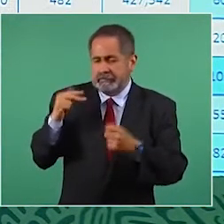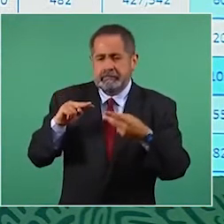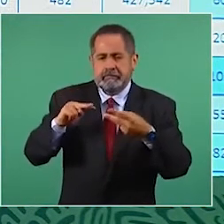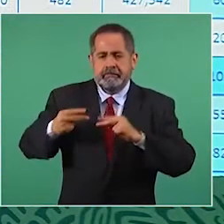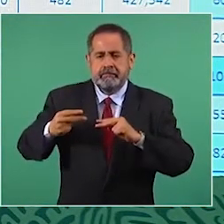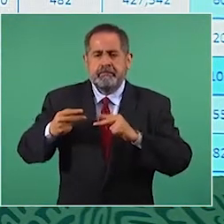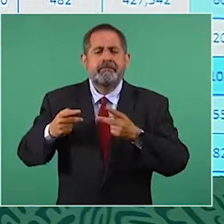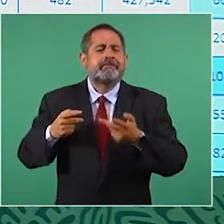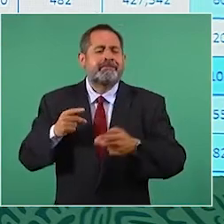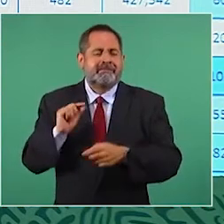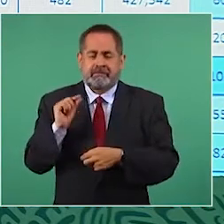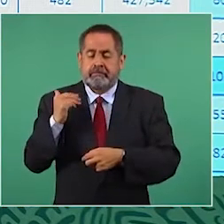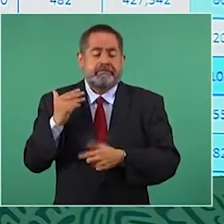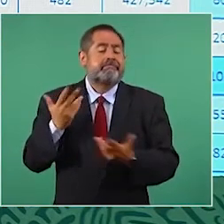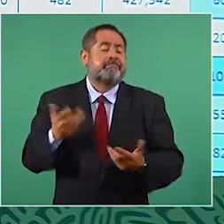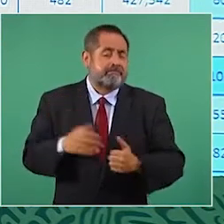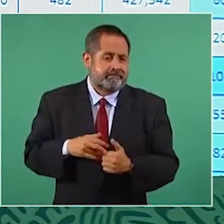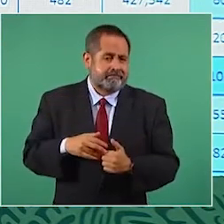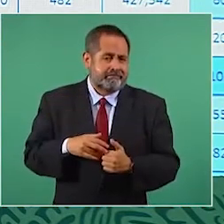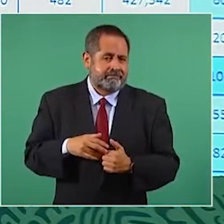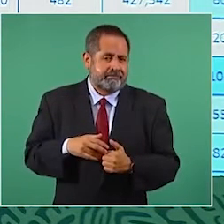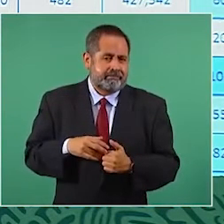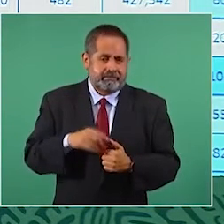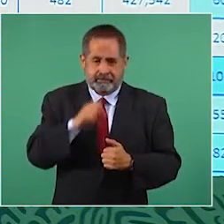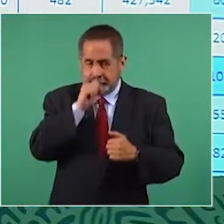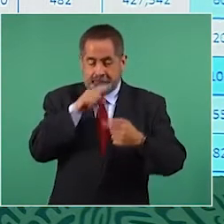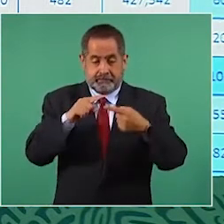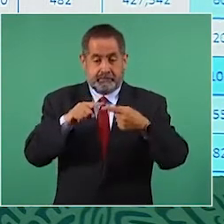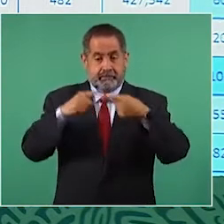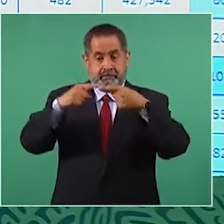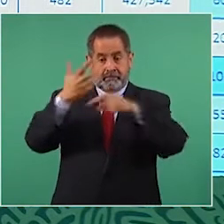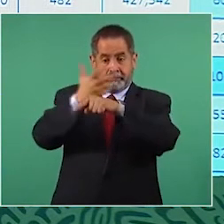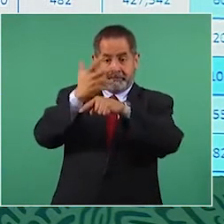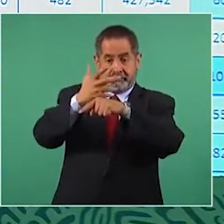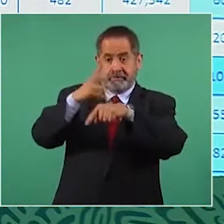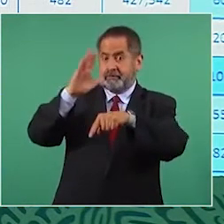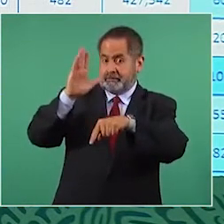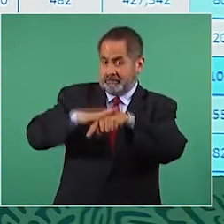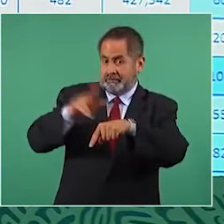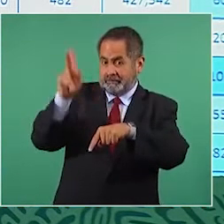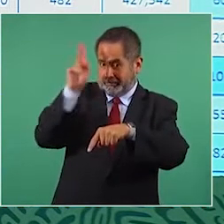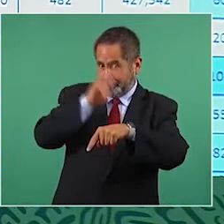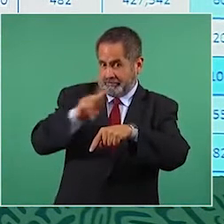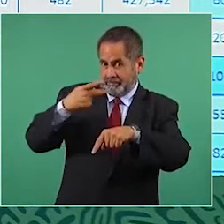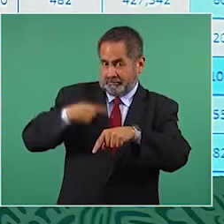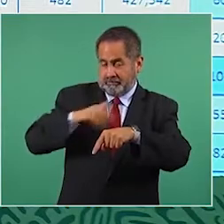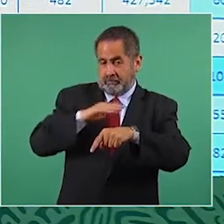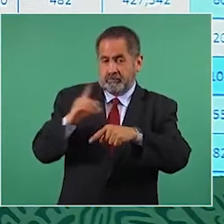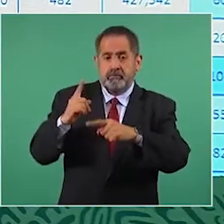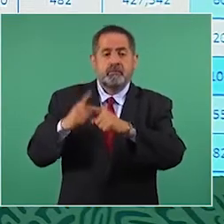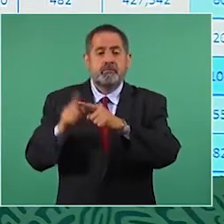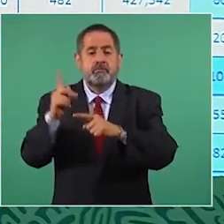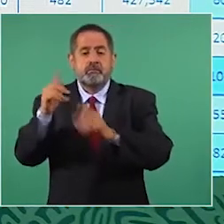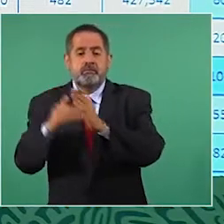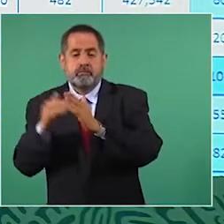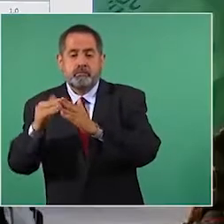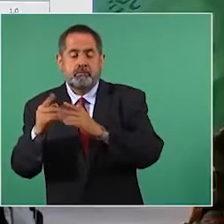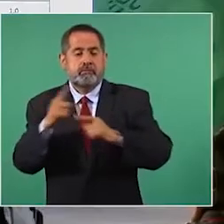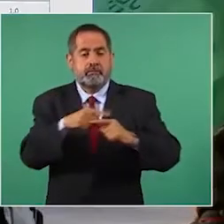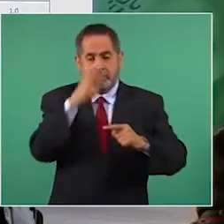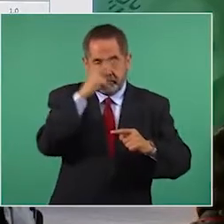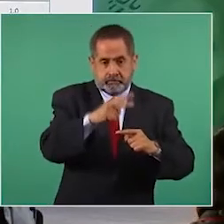Dejó de estar arriba, es decir, con más fallecimientos por millón que México.